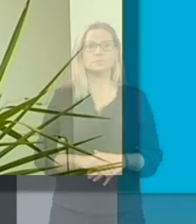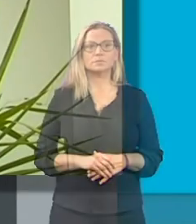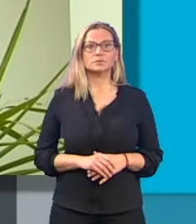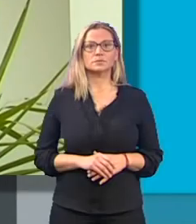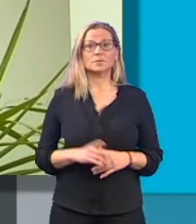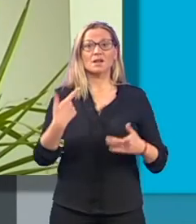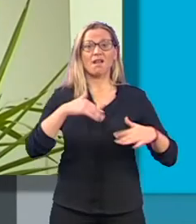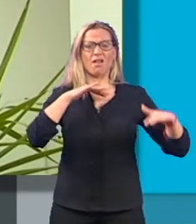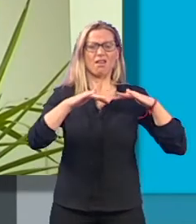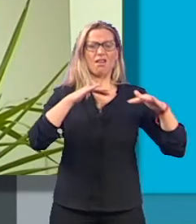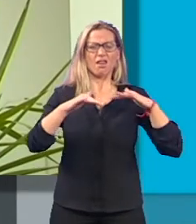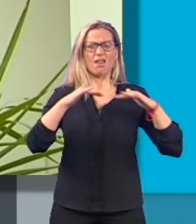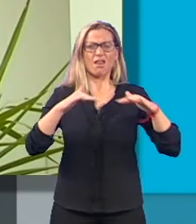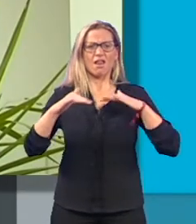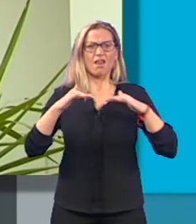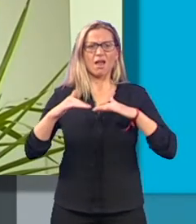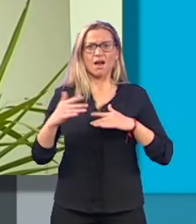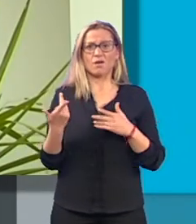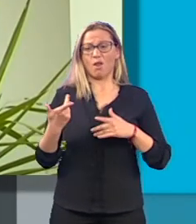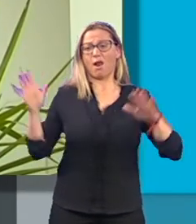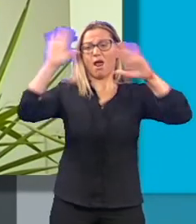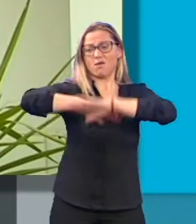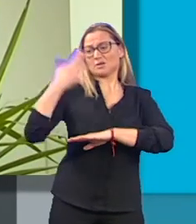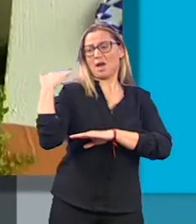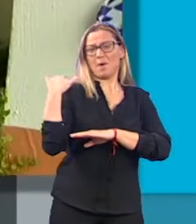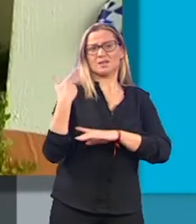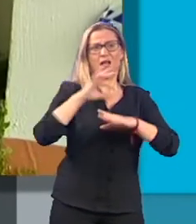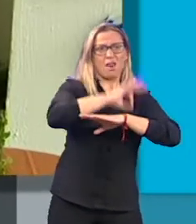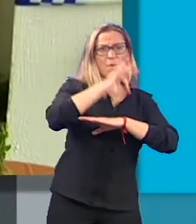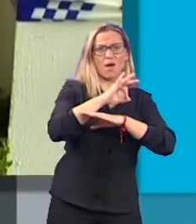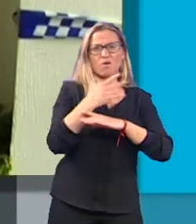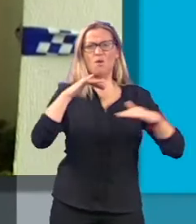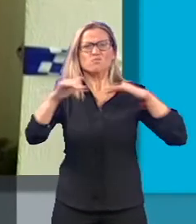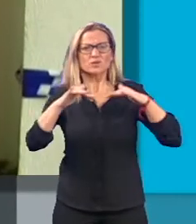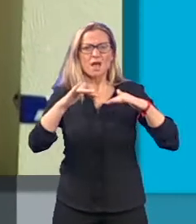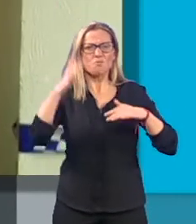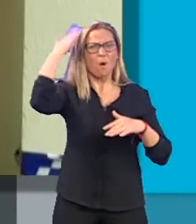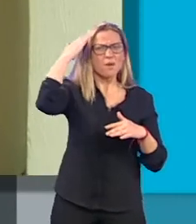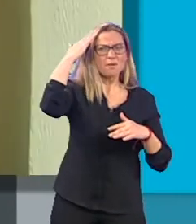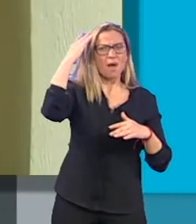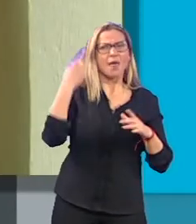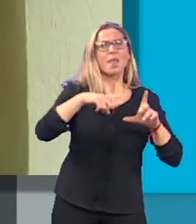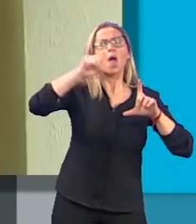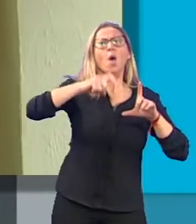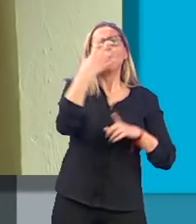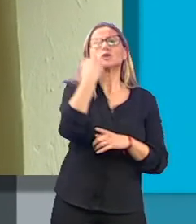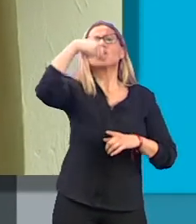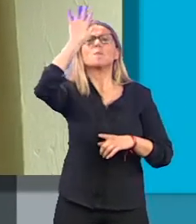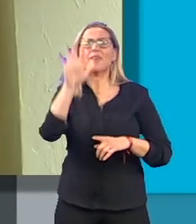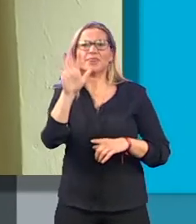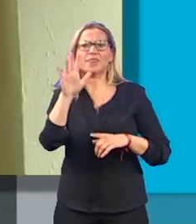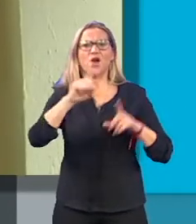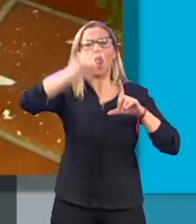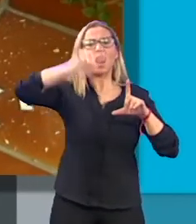La serie de terremotos registrada durante la pasada noche y madrugada en la provincia de Granada con un seísmo principal de magnitud 4,5 en la escala Richter